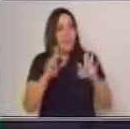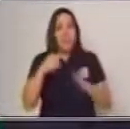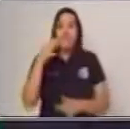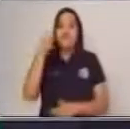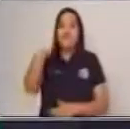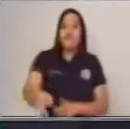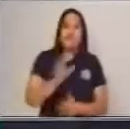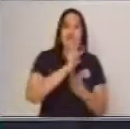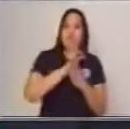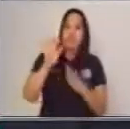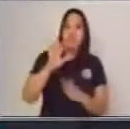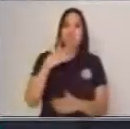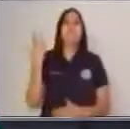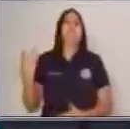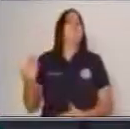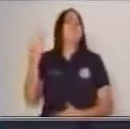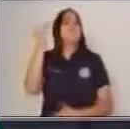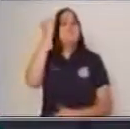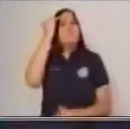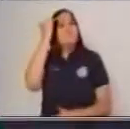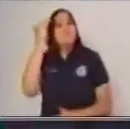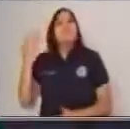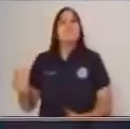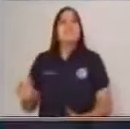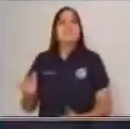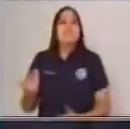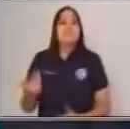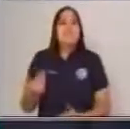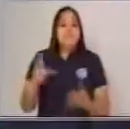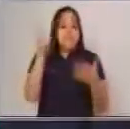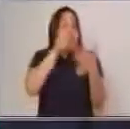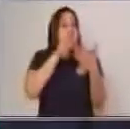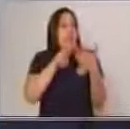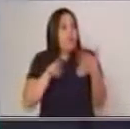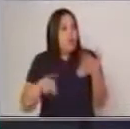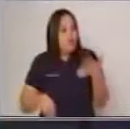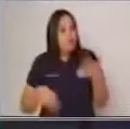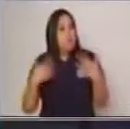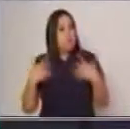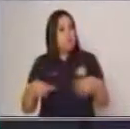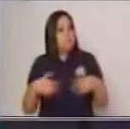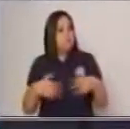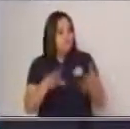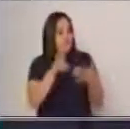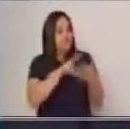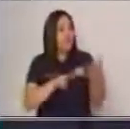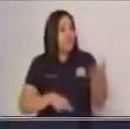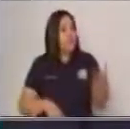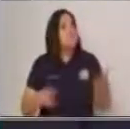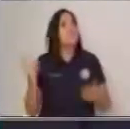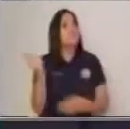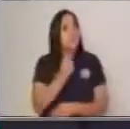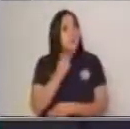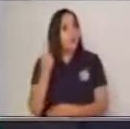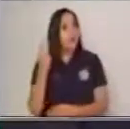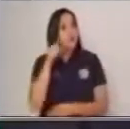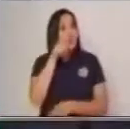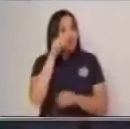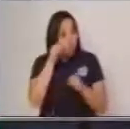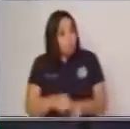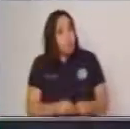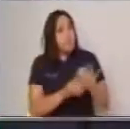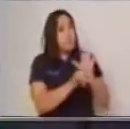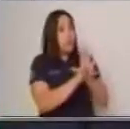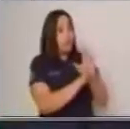deben tener en cuenta algo muy importante que es la lectura. La lectura es elemental. Para que ustedes puedan identificar las